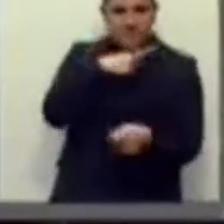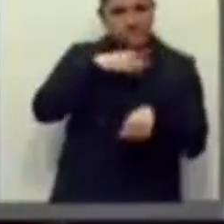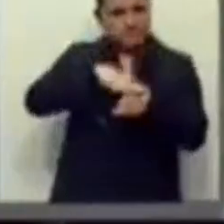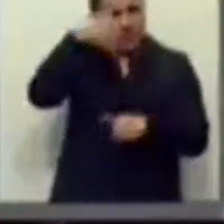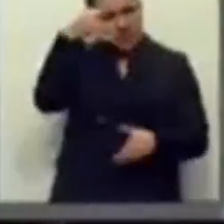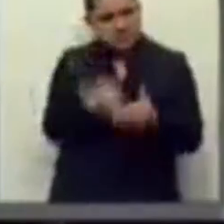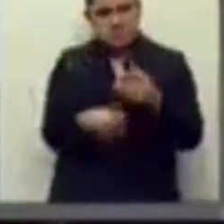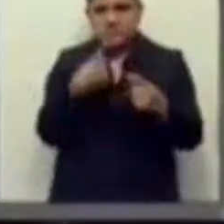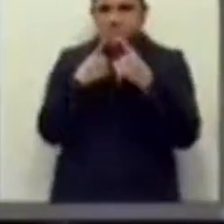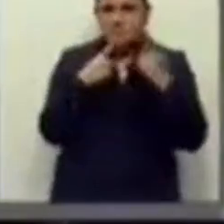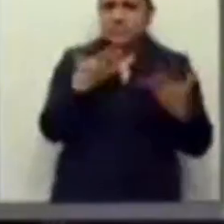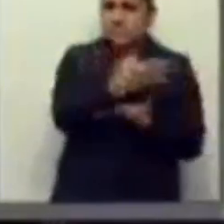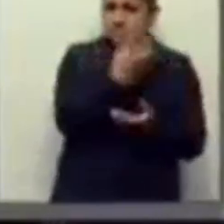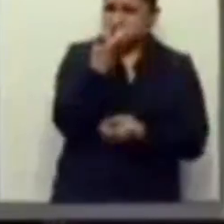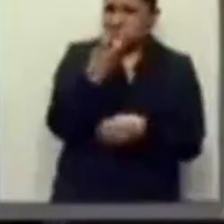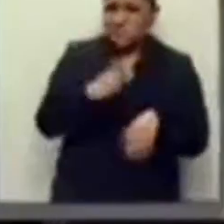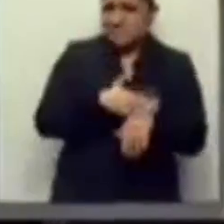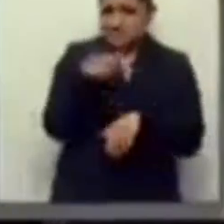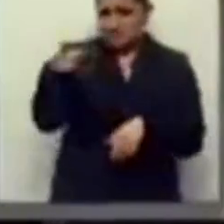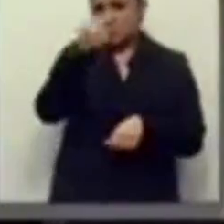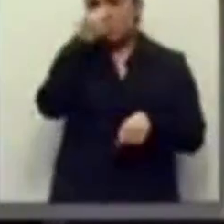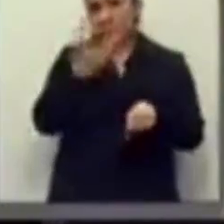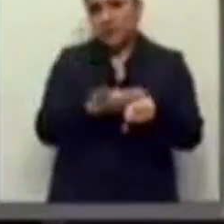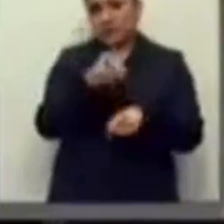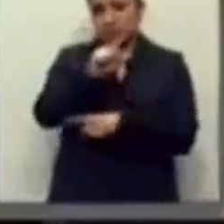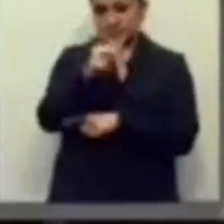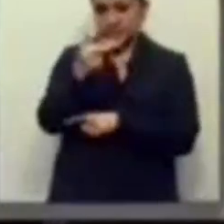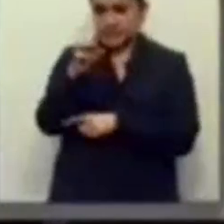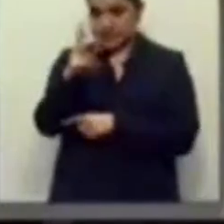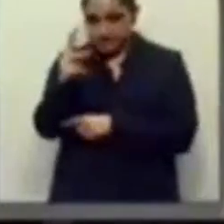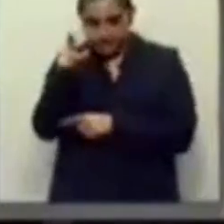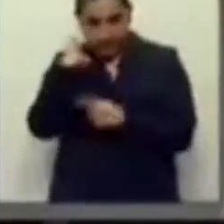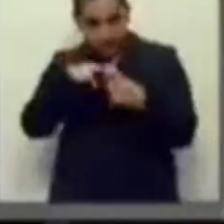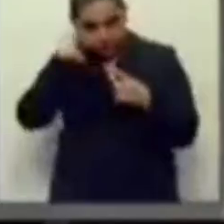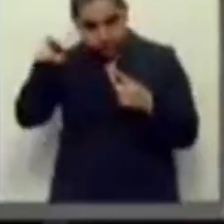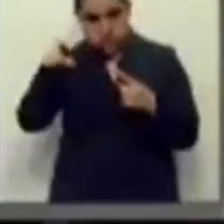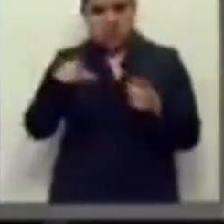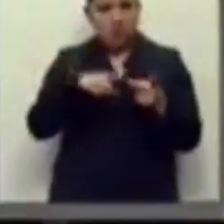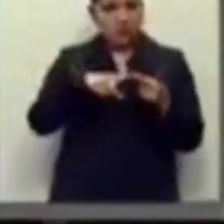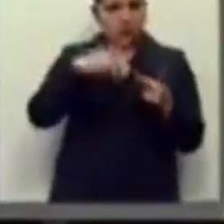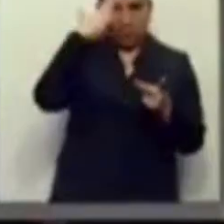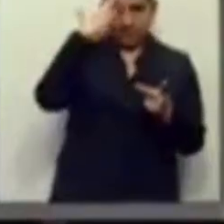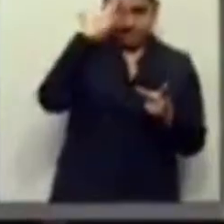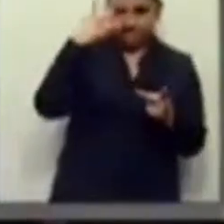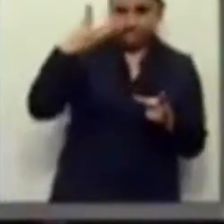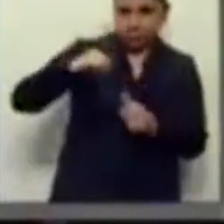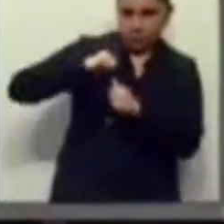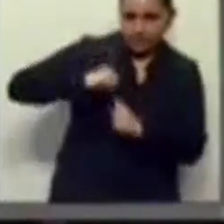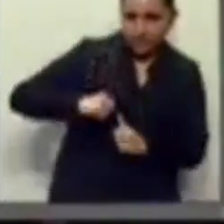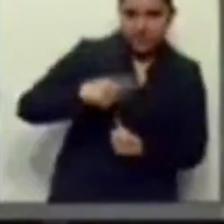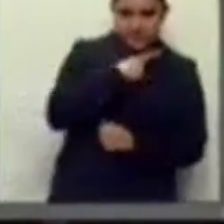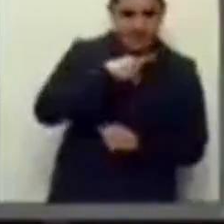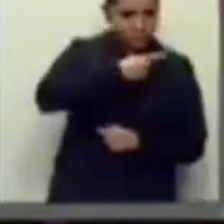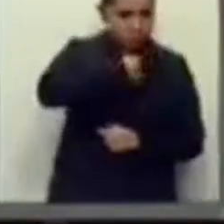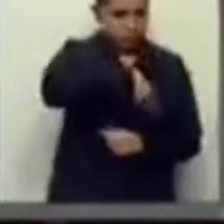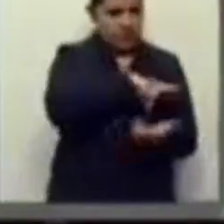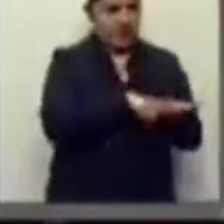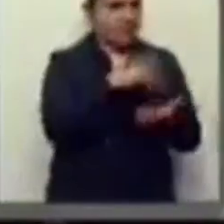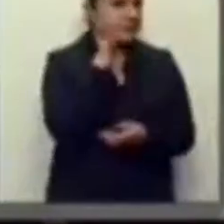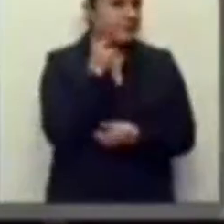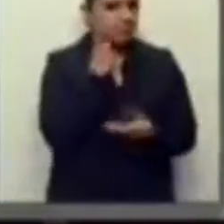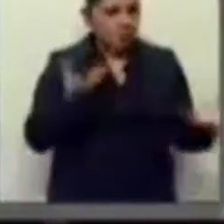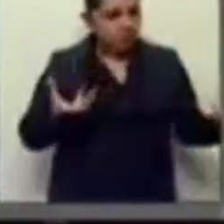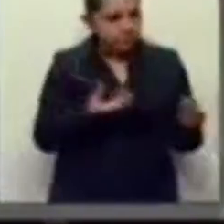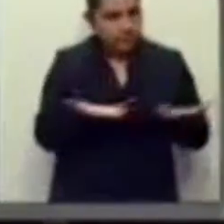Federal, la Secretaría de Hacienda y la que tenemos nosotros. Las estimaciones de crecimiento de la Secretaría de Hacienda